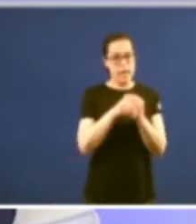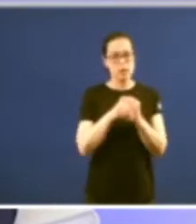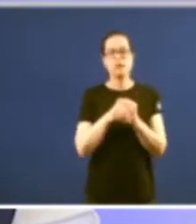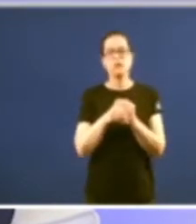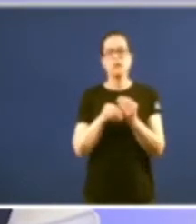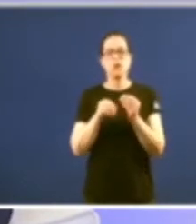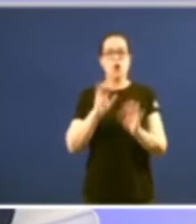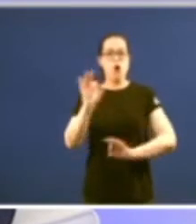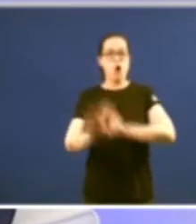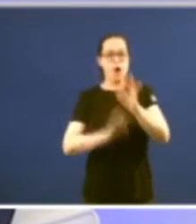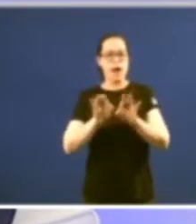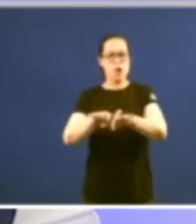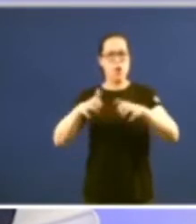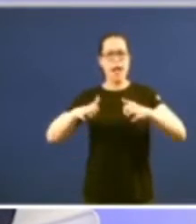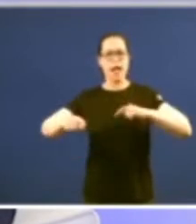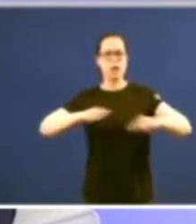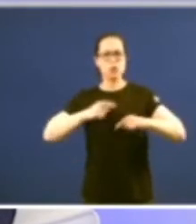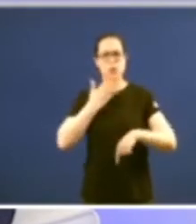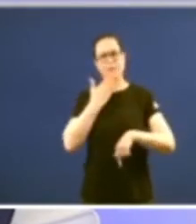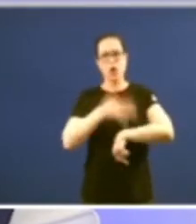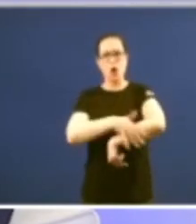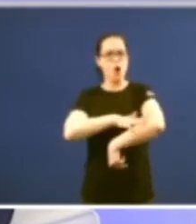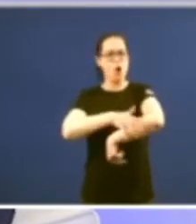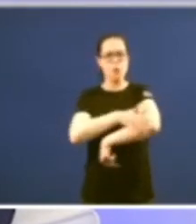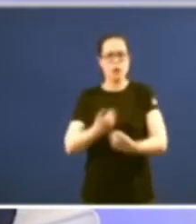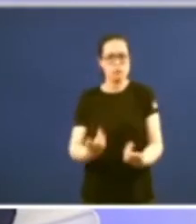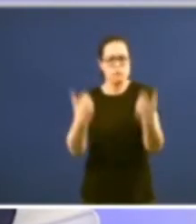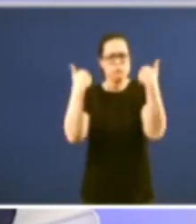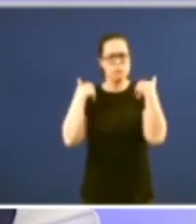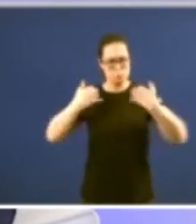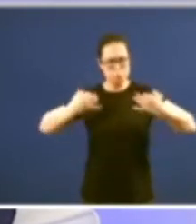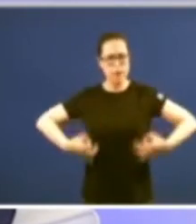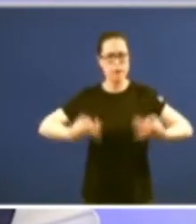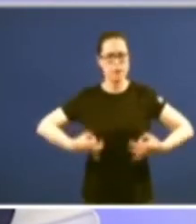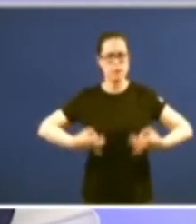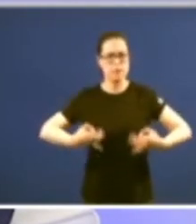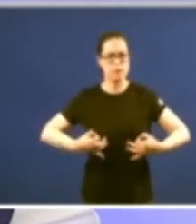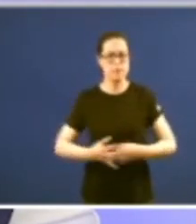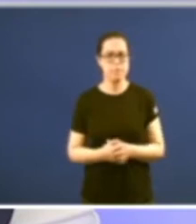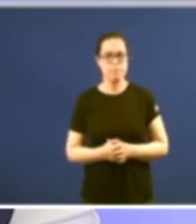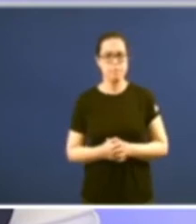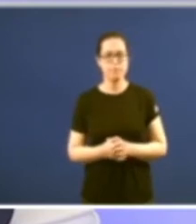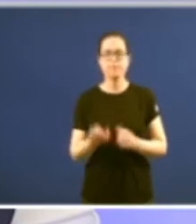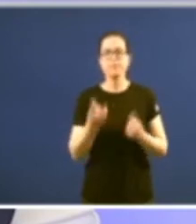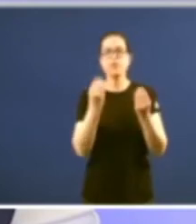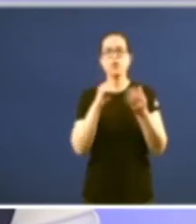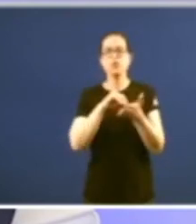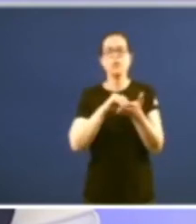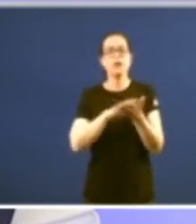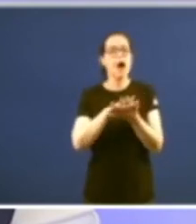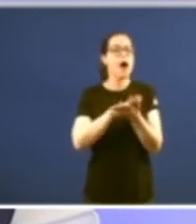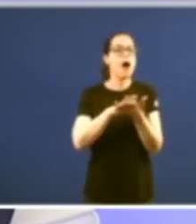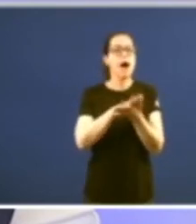que é un goberno con plenas competencias que é un goberno de verdad e cando se fala algúnas veces se dice